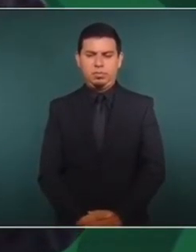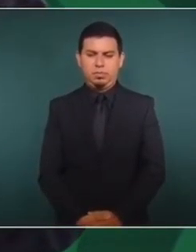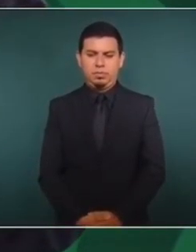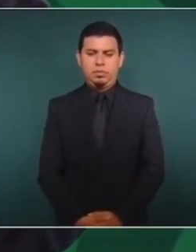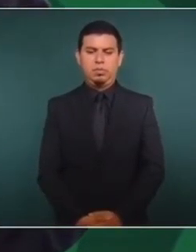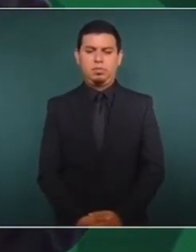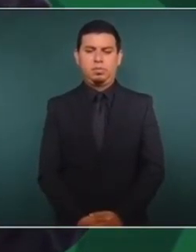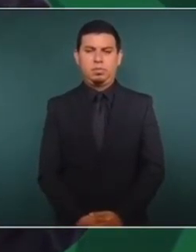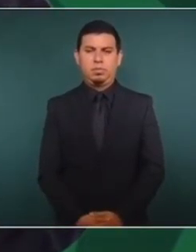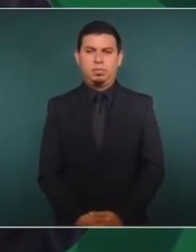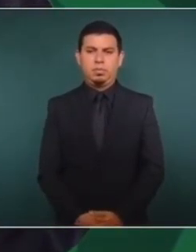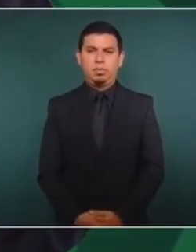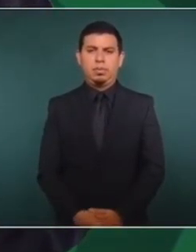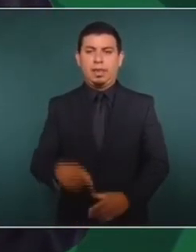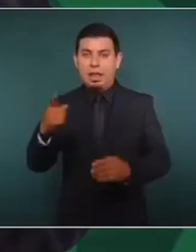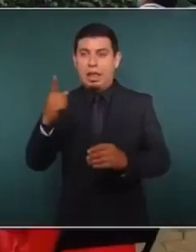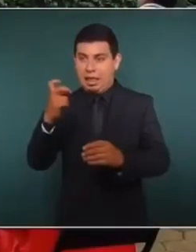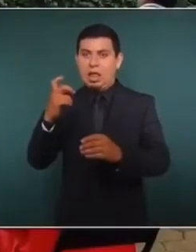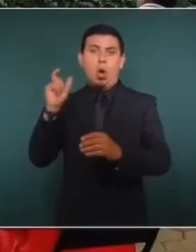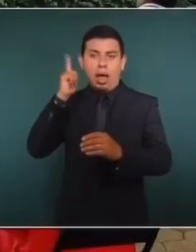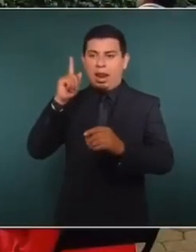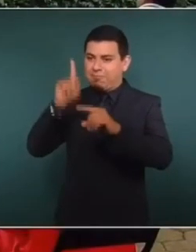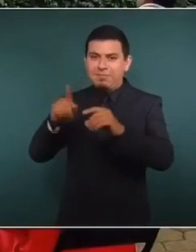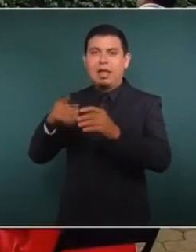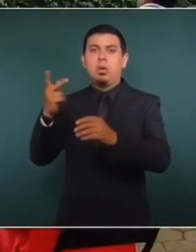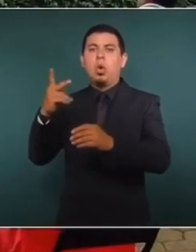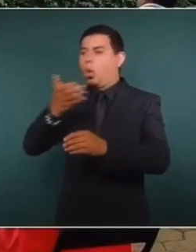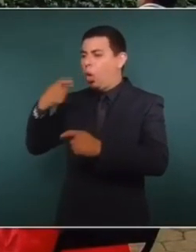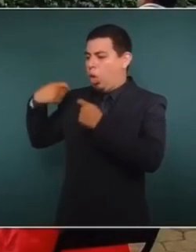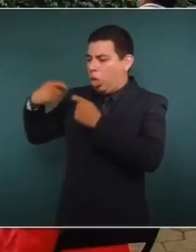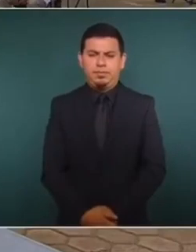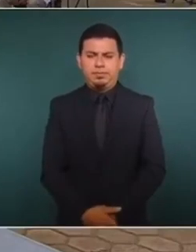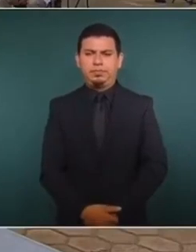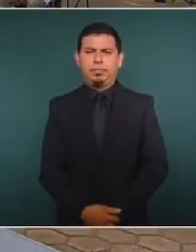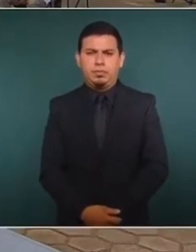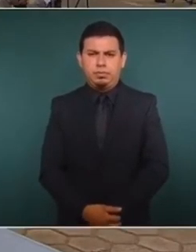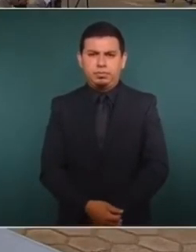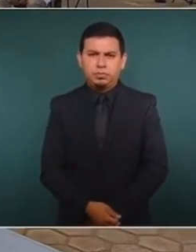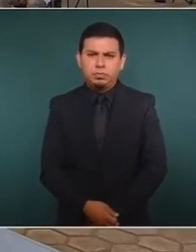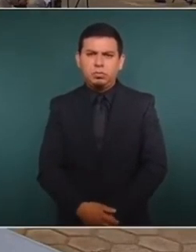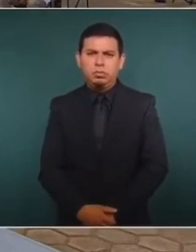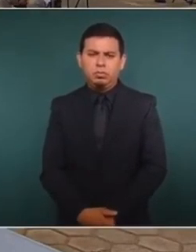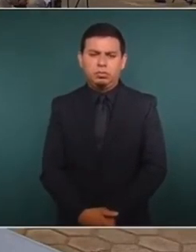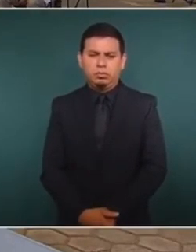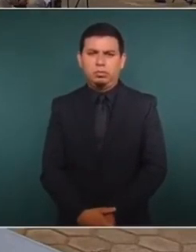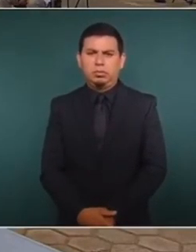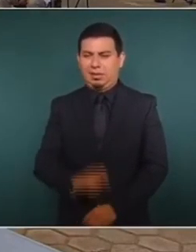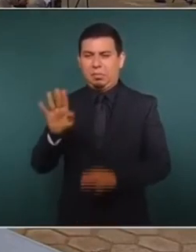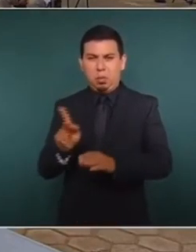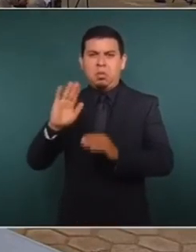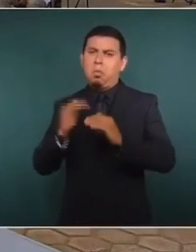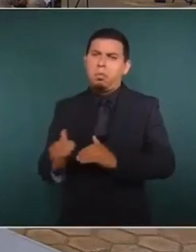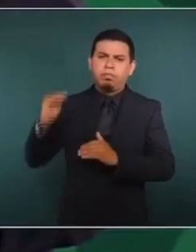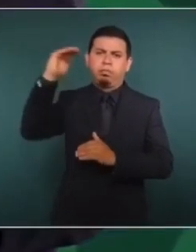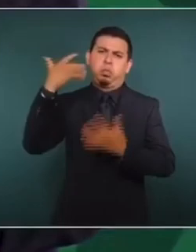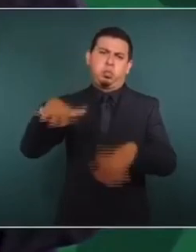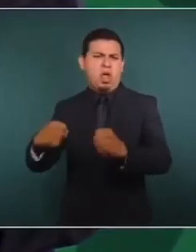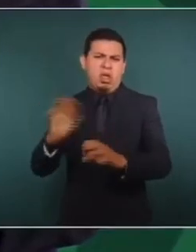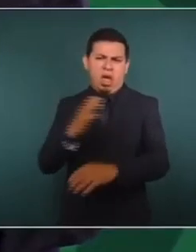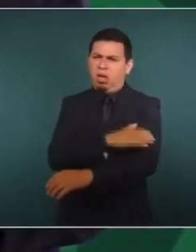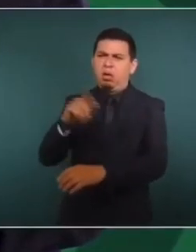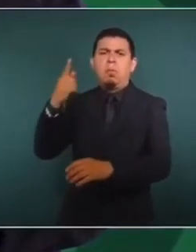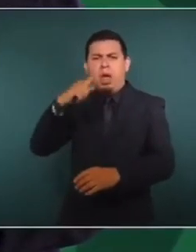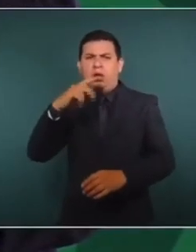hagan a un lado estas prácticas de corrupción, que no se repitan estos hechos. Está arriba. Es un asunto que tiene que ver con el poder.